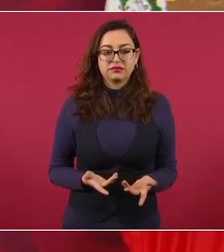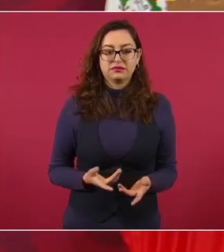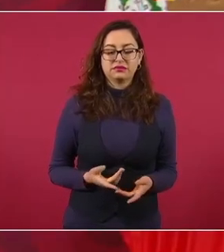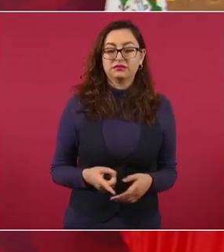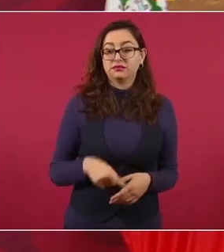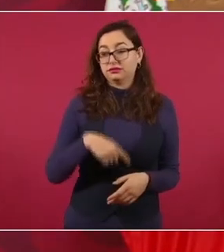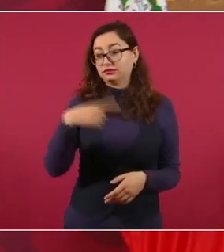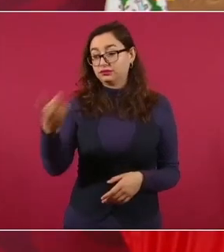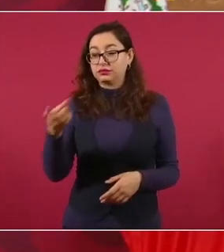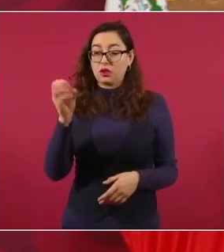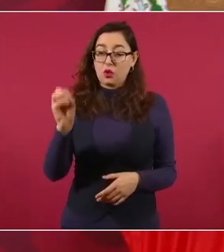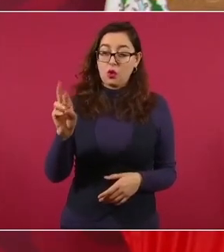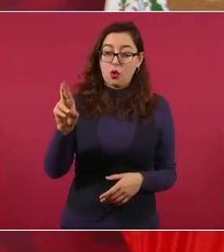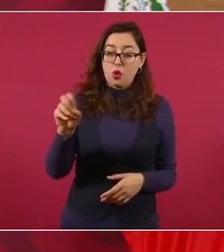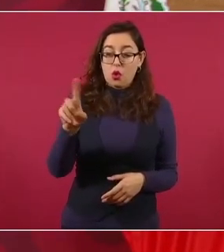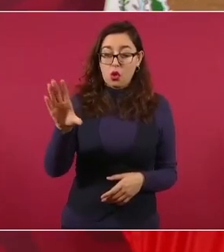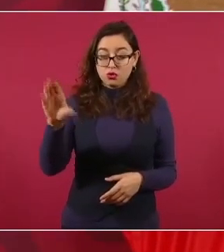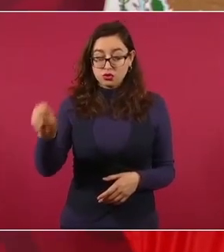Orozco.